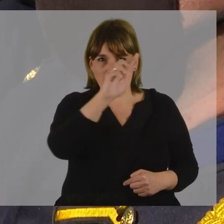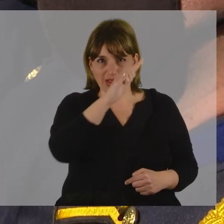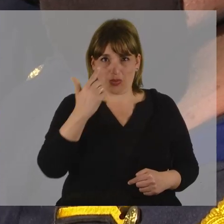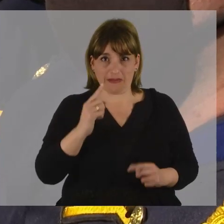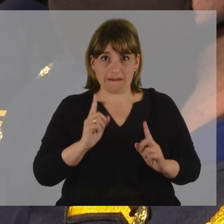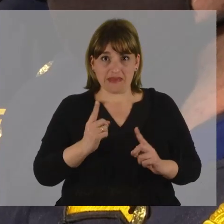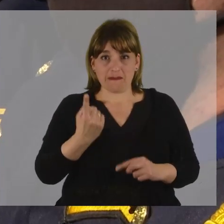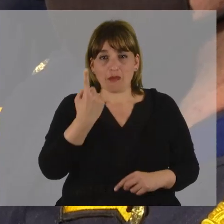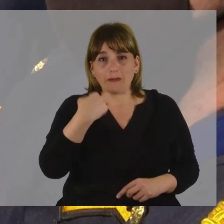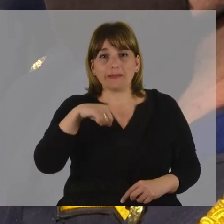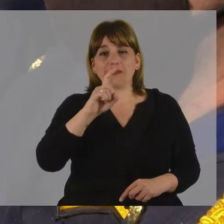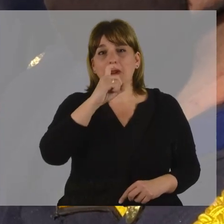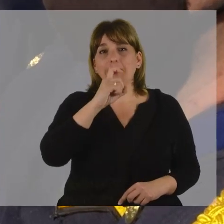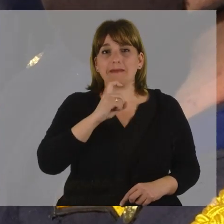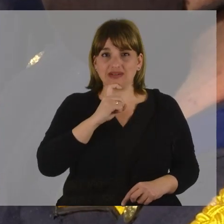primero de marzo.